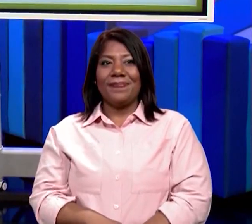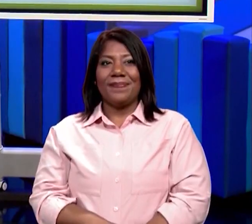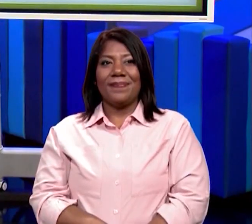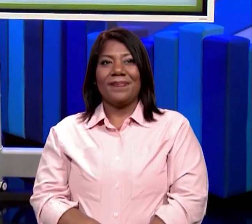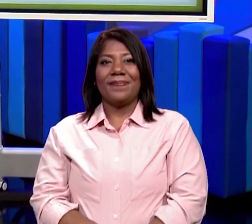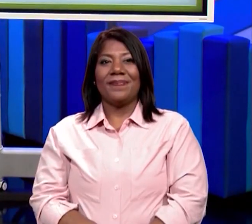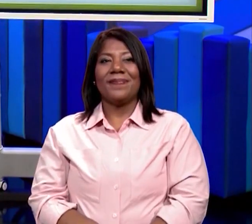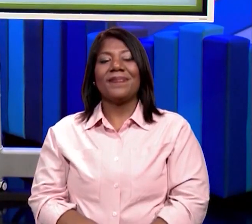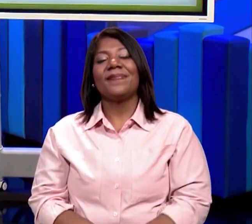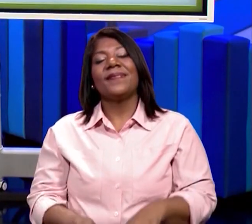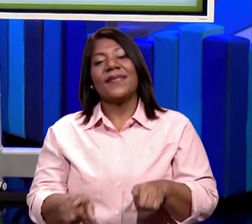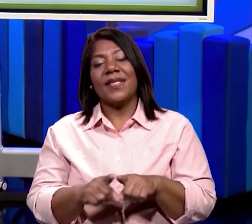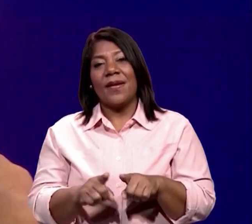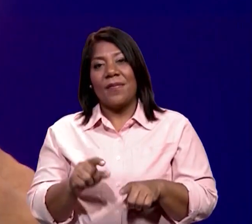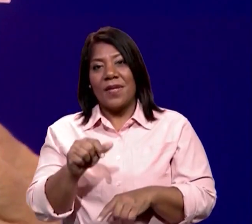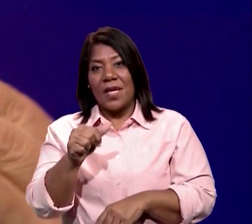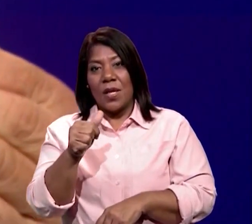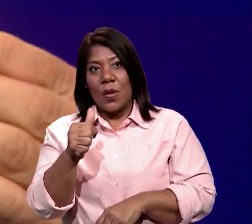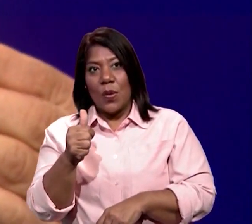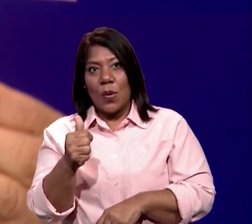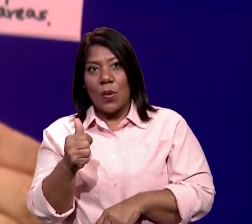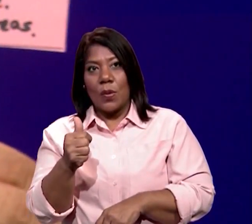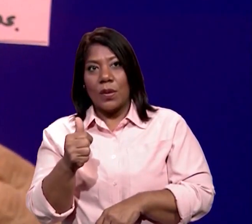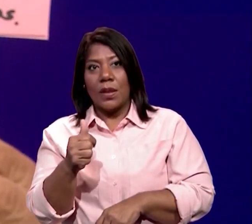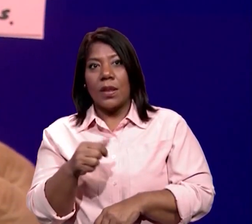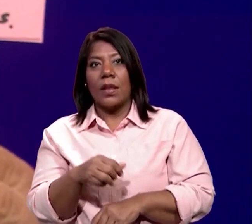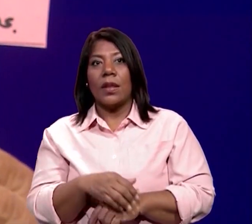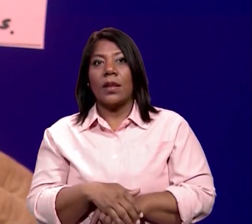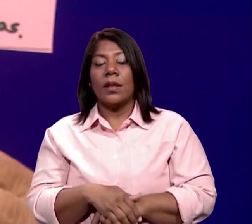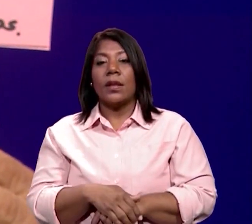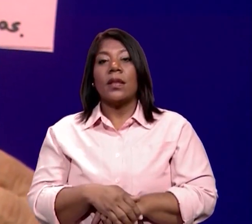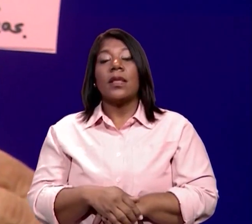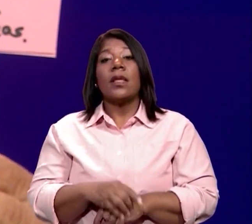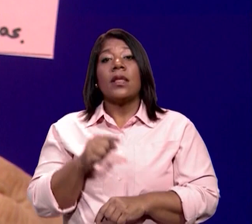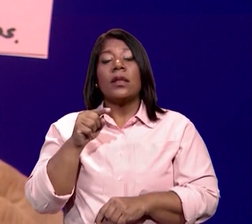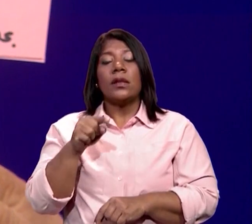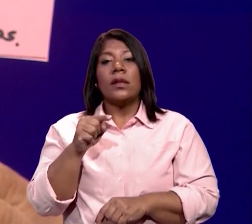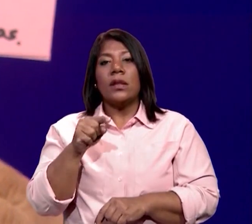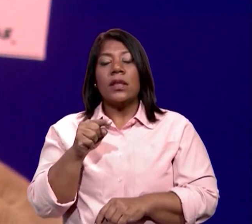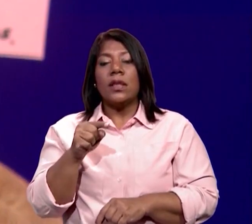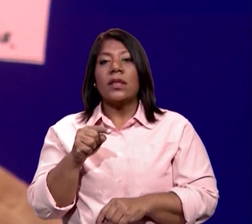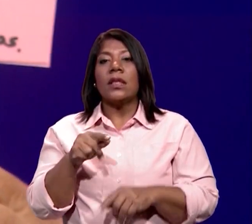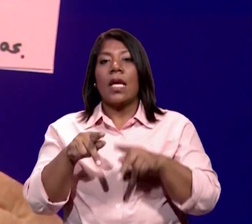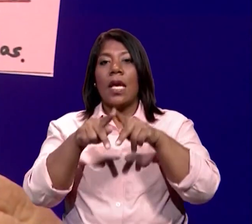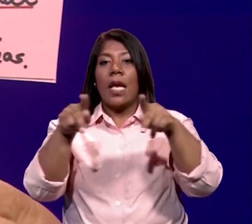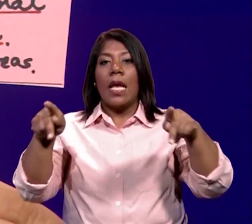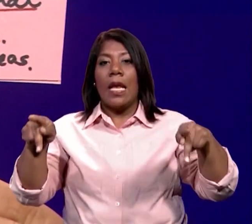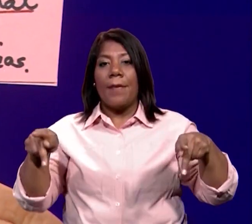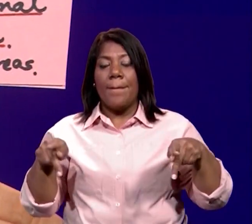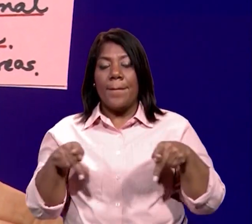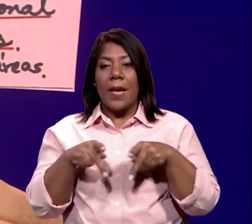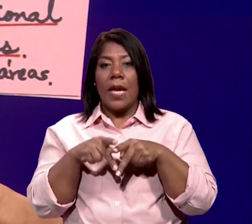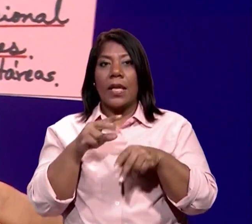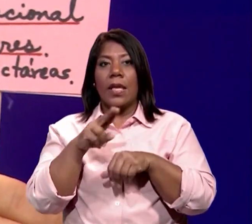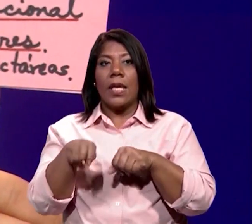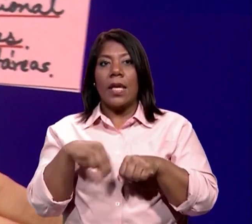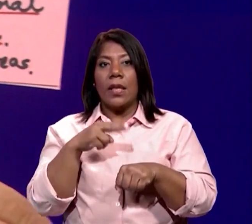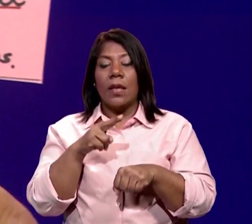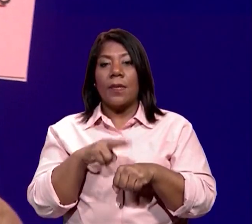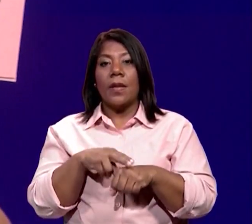Aquí tenemos, se encuentra el Parque Nacional Chagres con